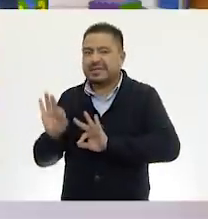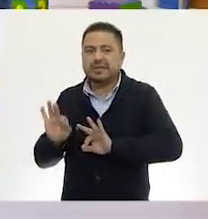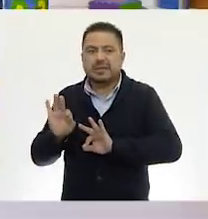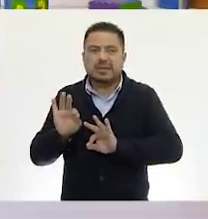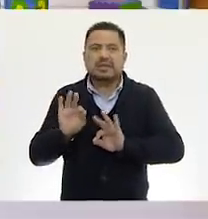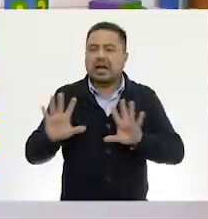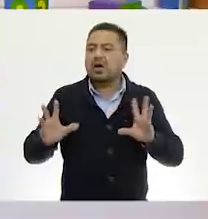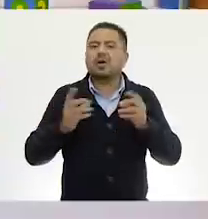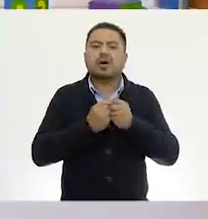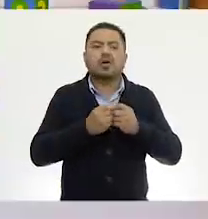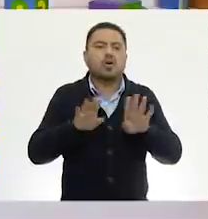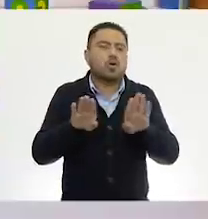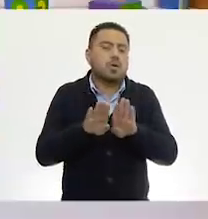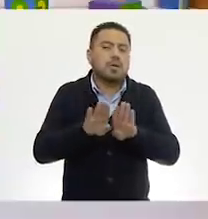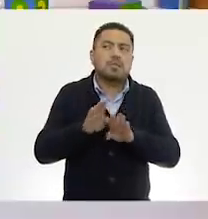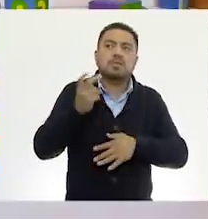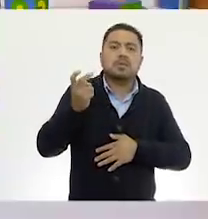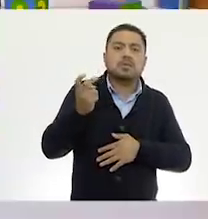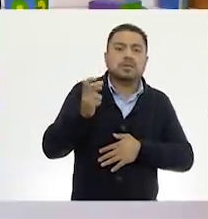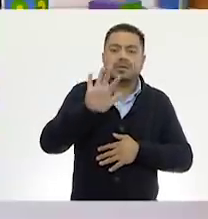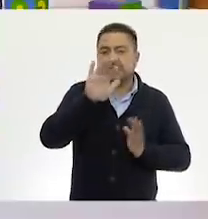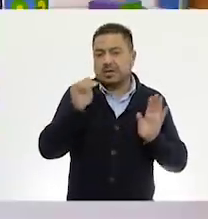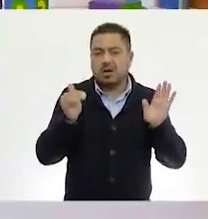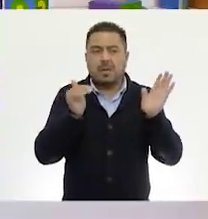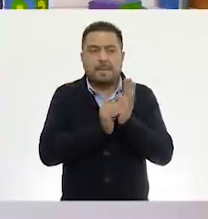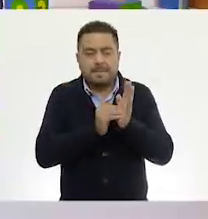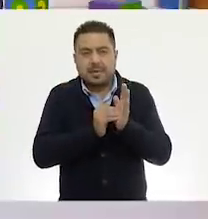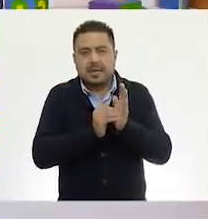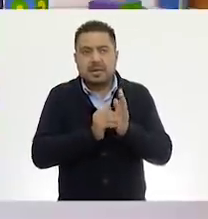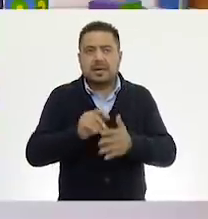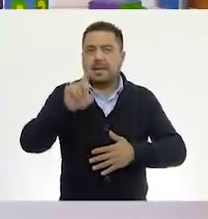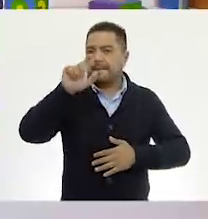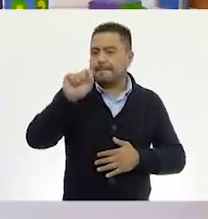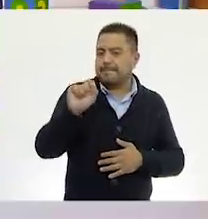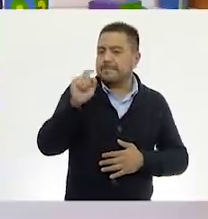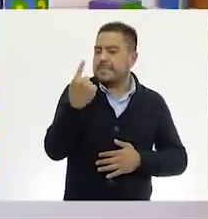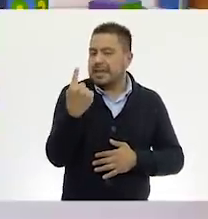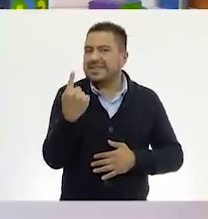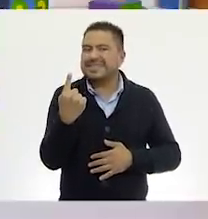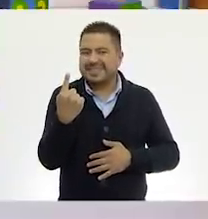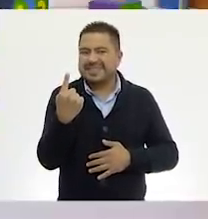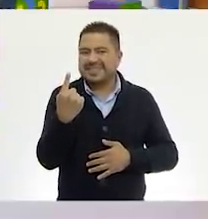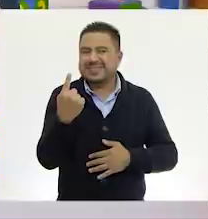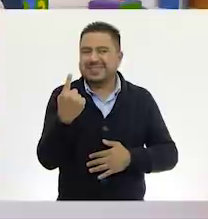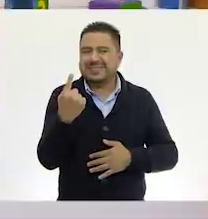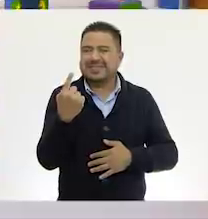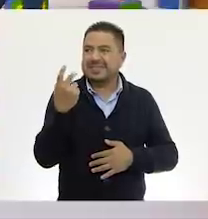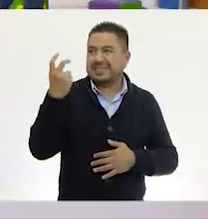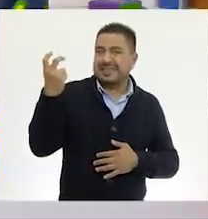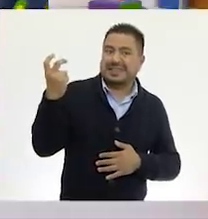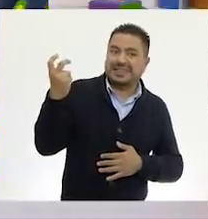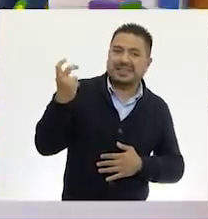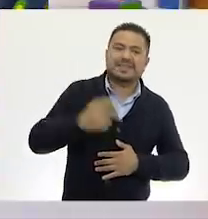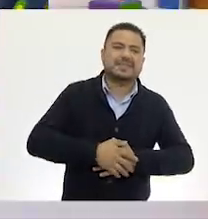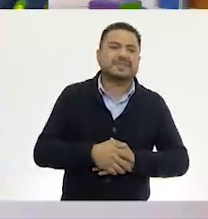y quedaría como cinco mil veintiuno.